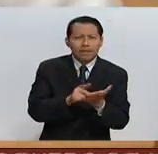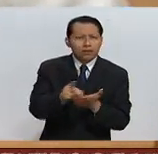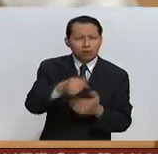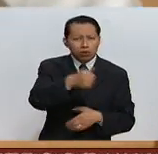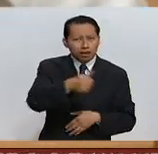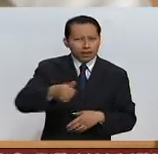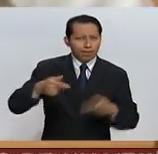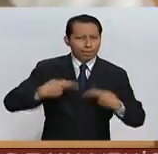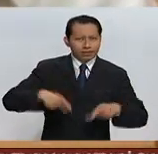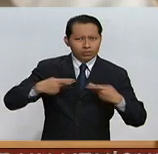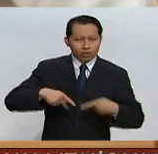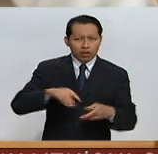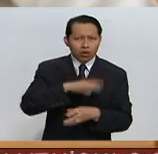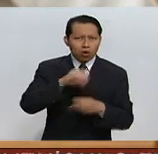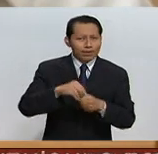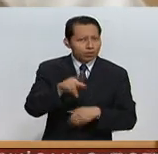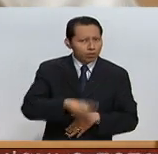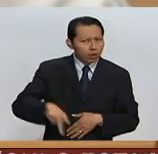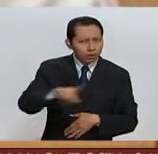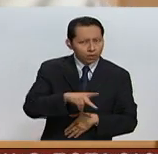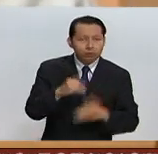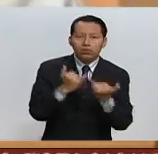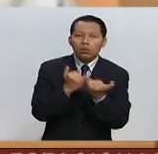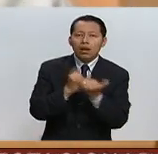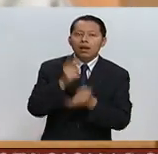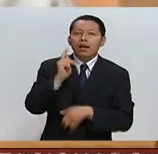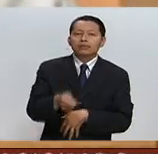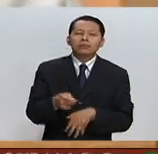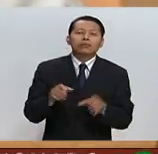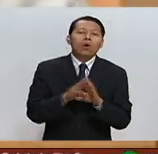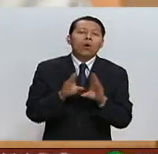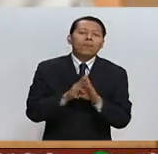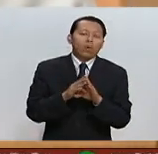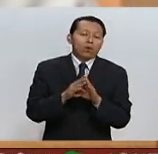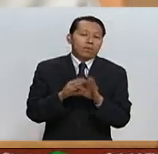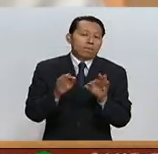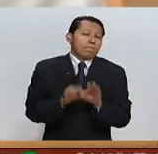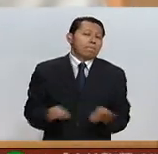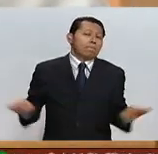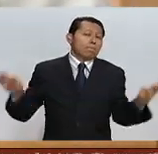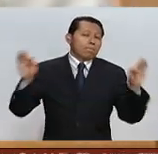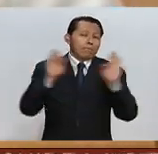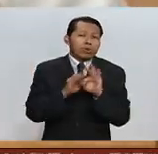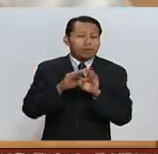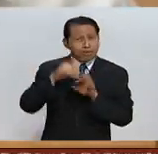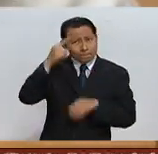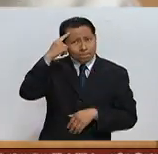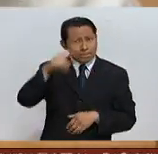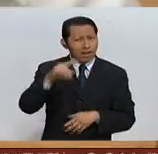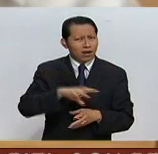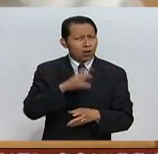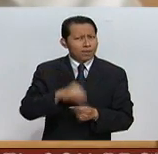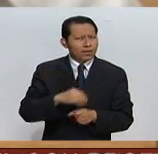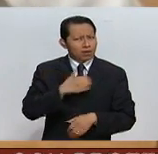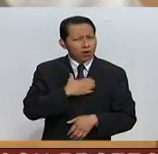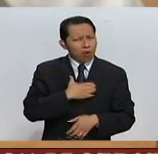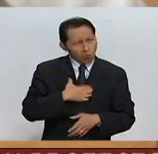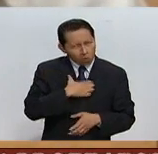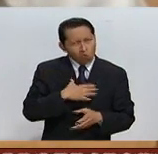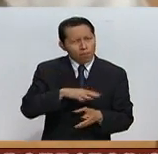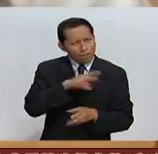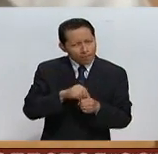de todos los pueblos. Es una condición fundamental para el disfrute de todos los derechos